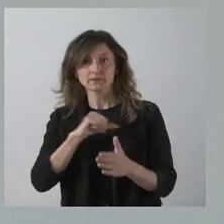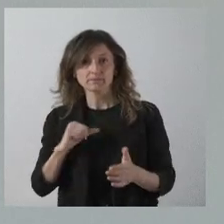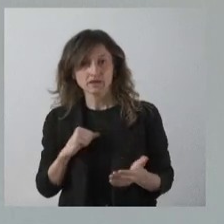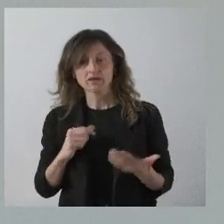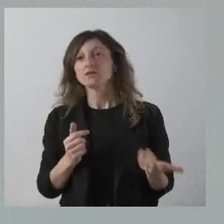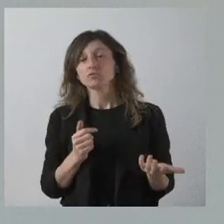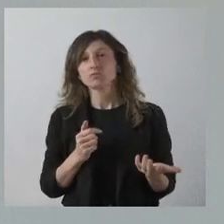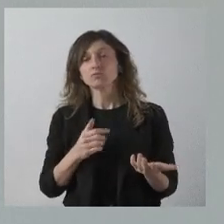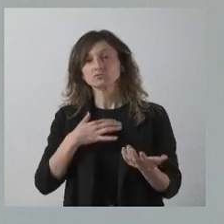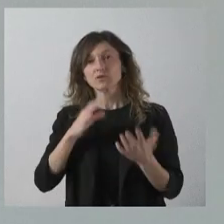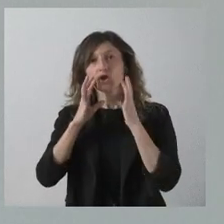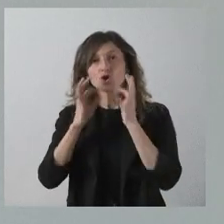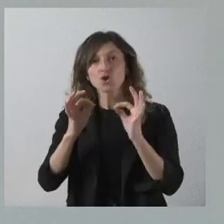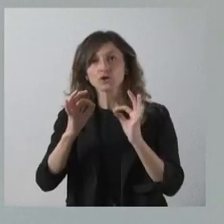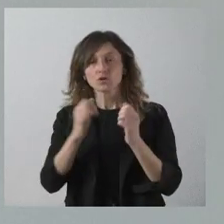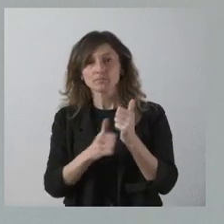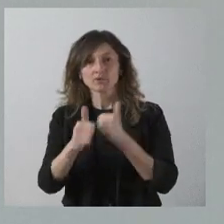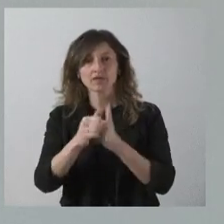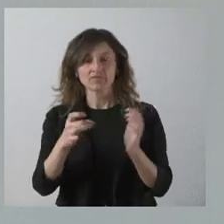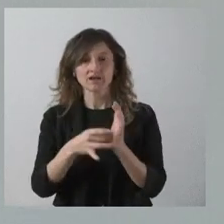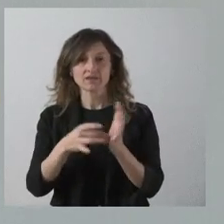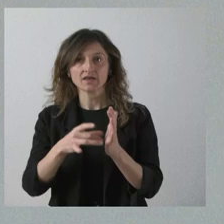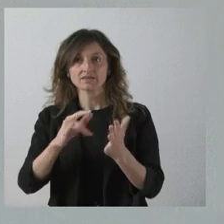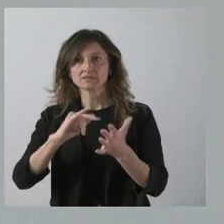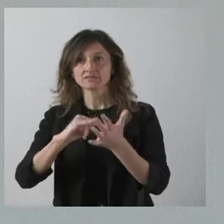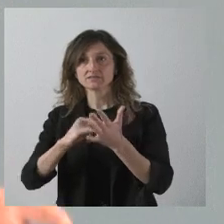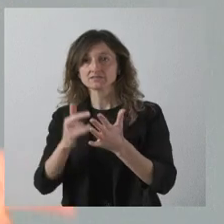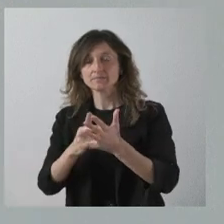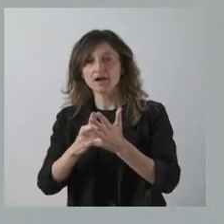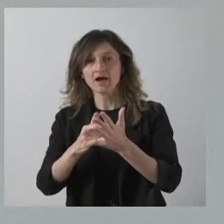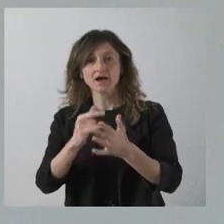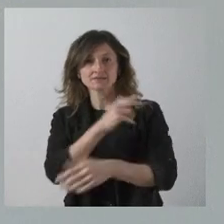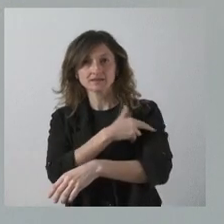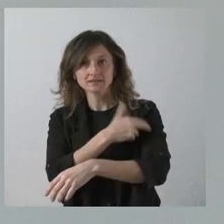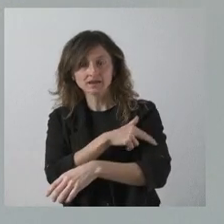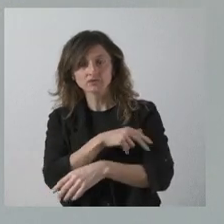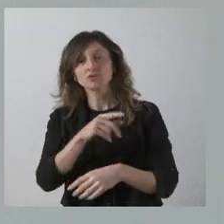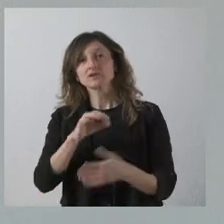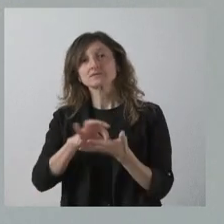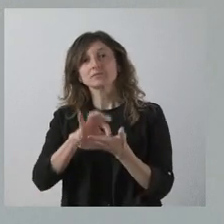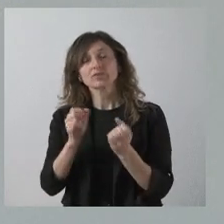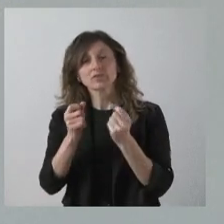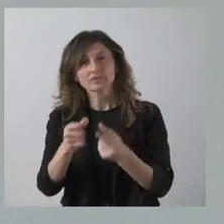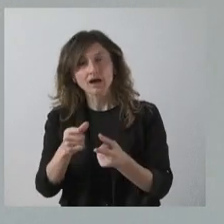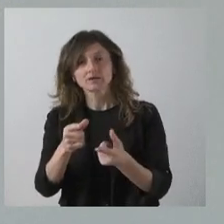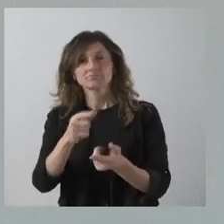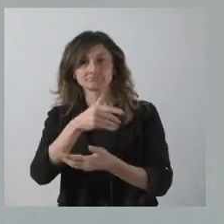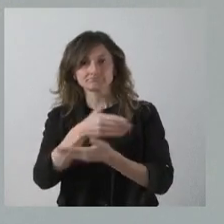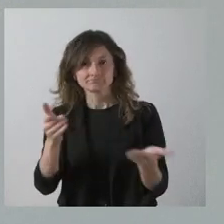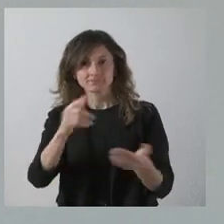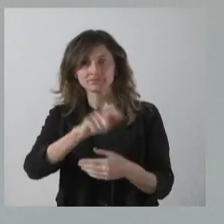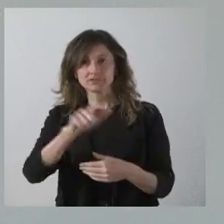antempondríamos lógicamente la calidad del sistema sanitario y prestar ese servicio a los